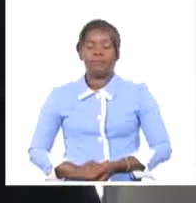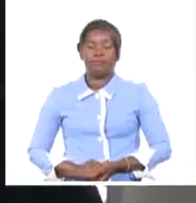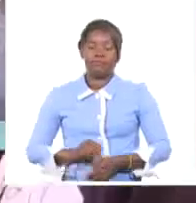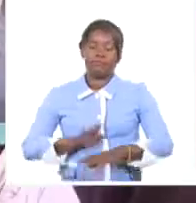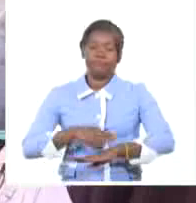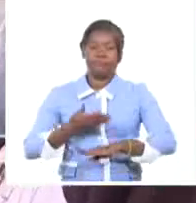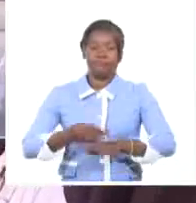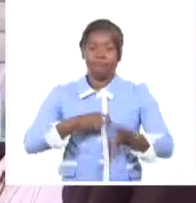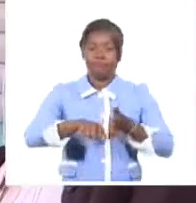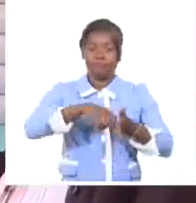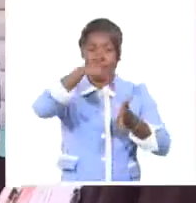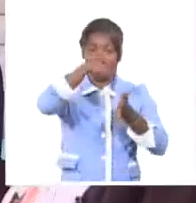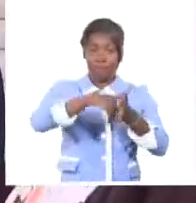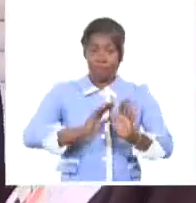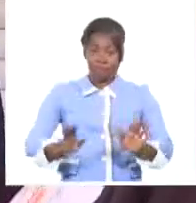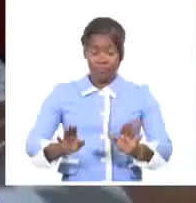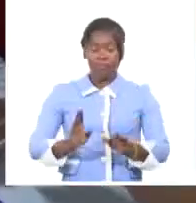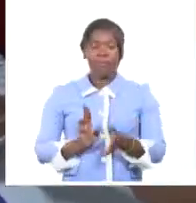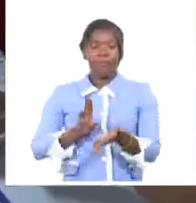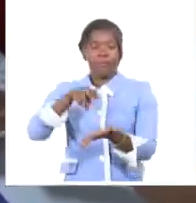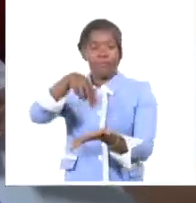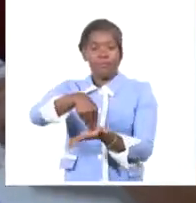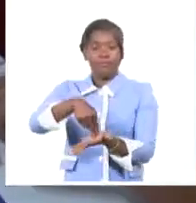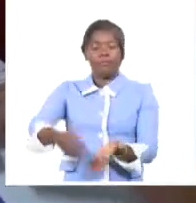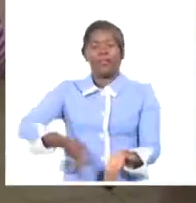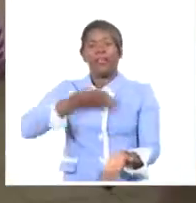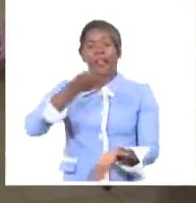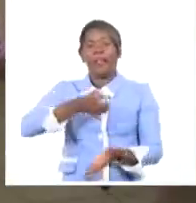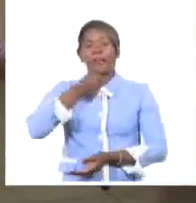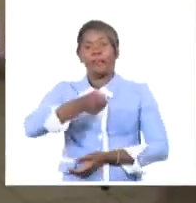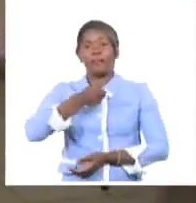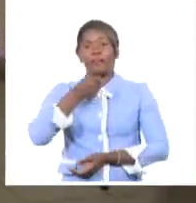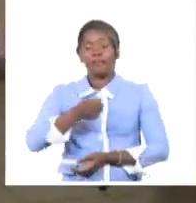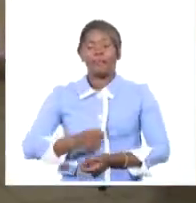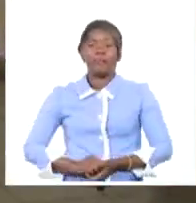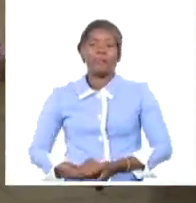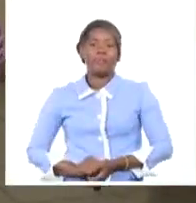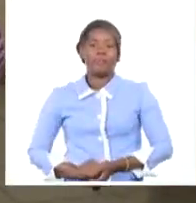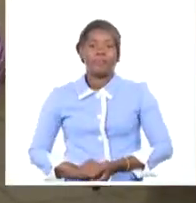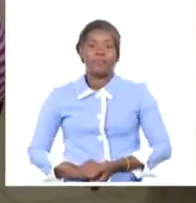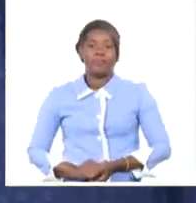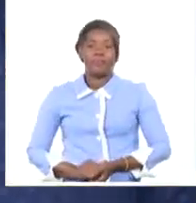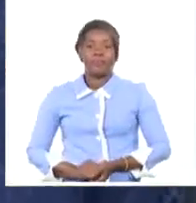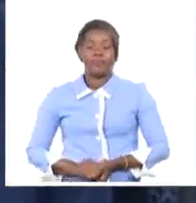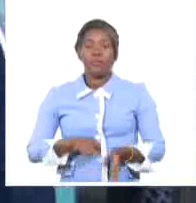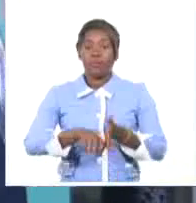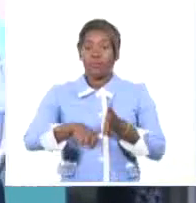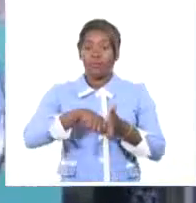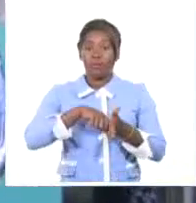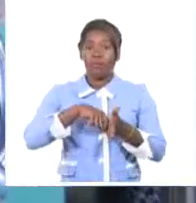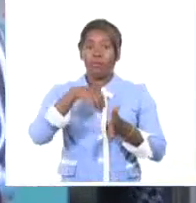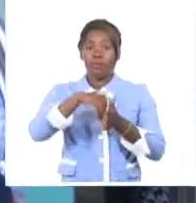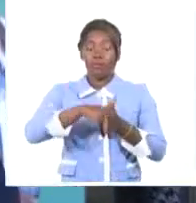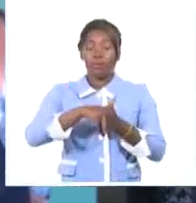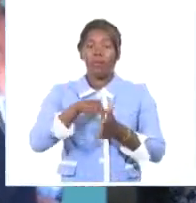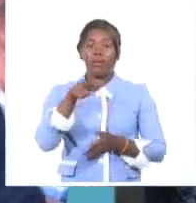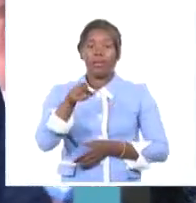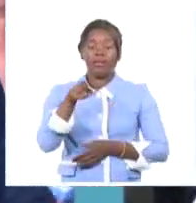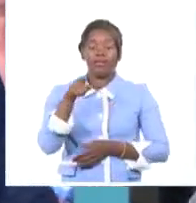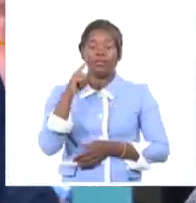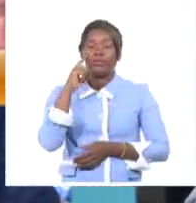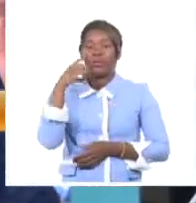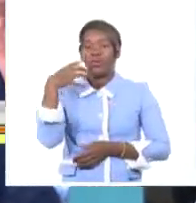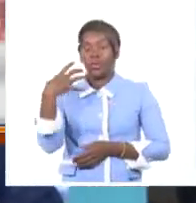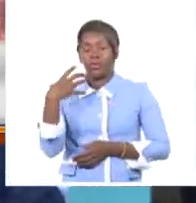Posteriormente ofreció declaraciones a la prensa nacional y extranjera. Estas elecciones municipales tienen un significado muy